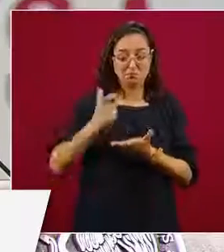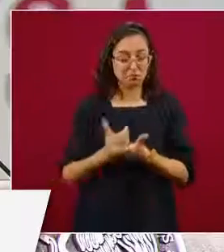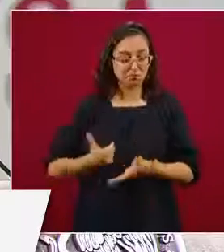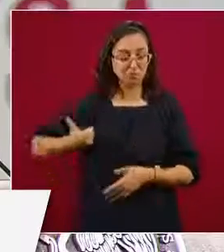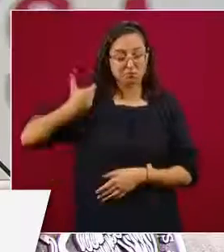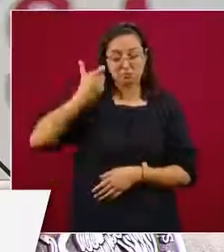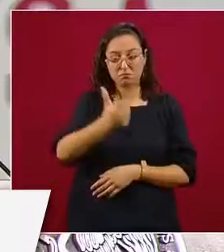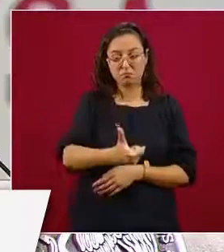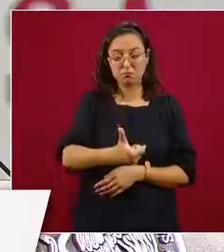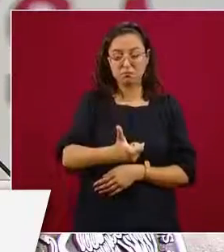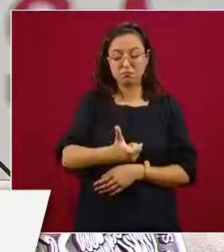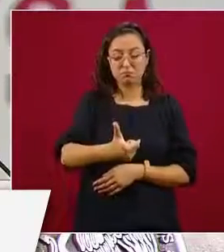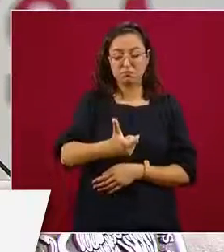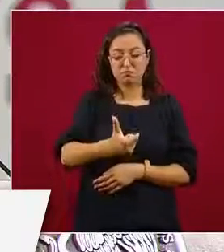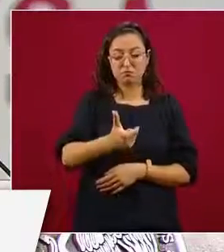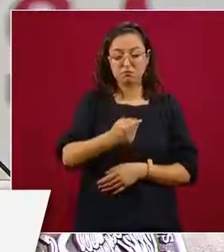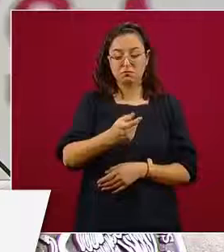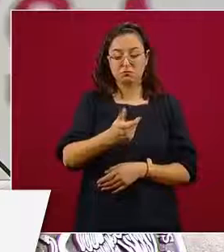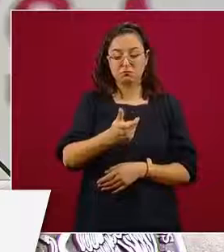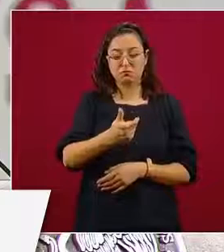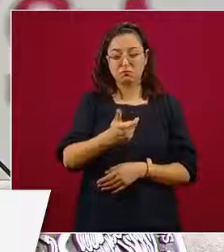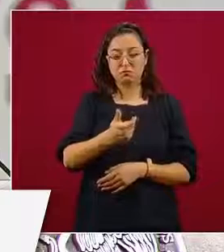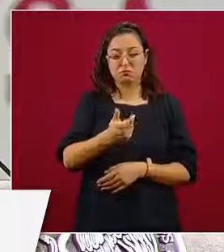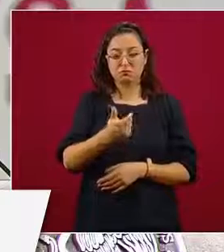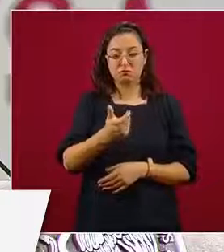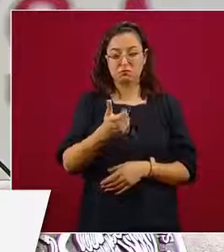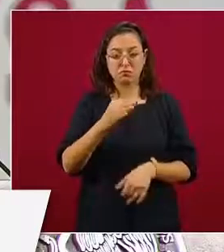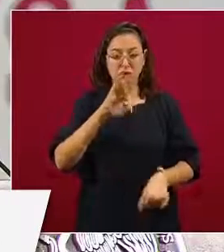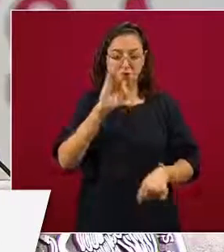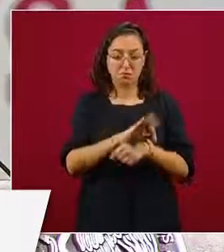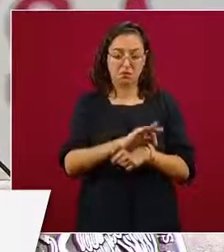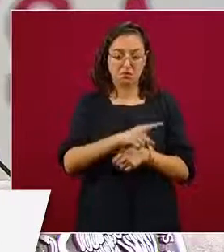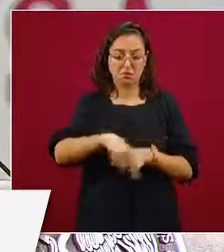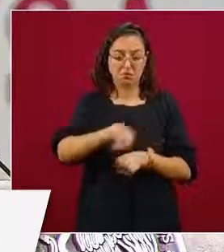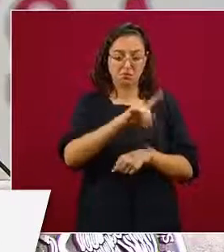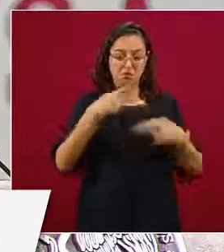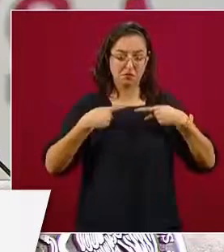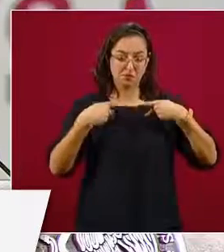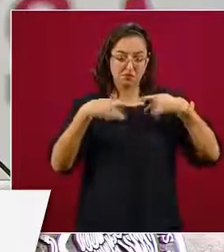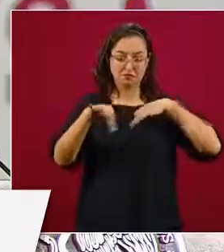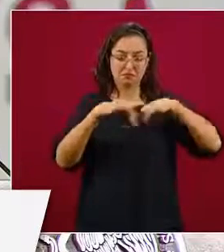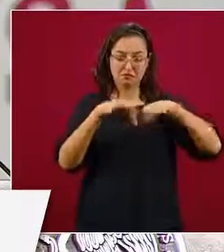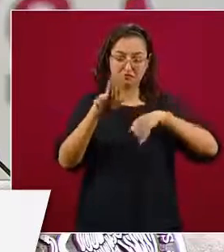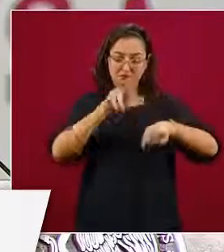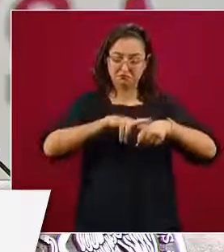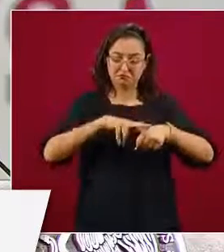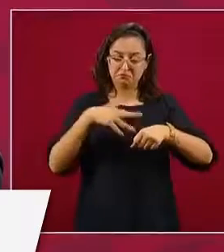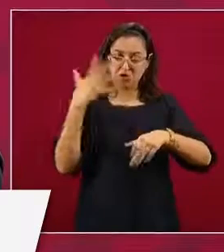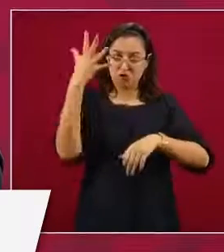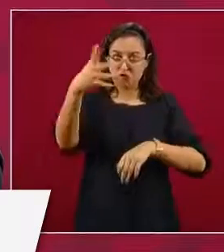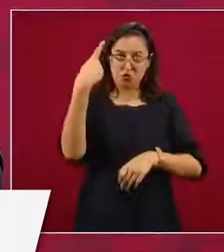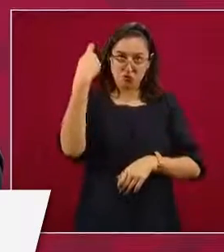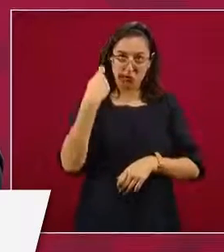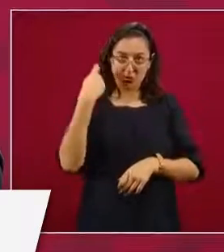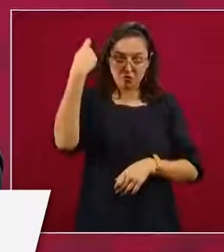destinar más recursos para las pensiones de sus trabajadores.